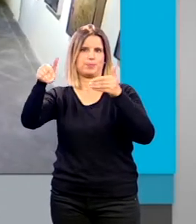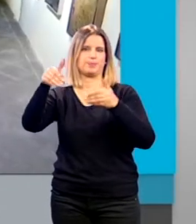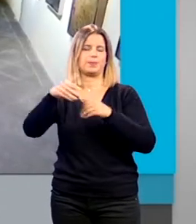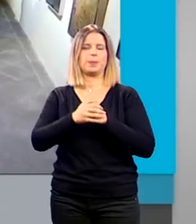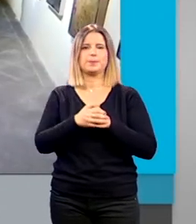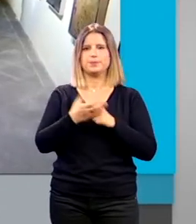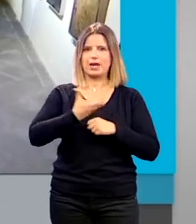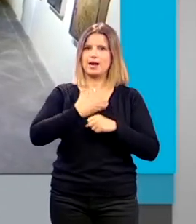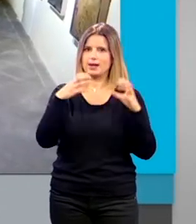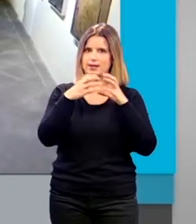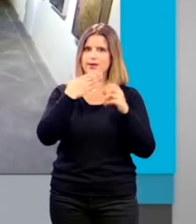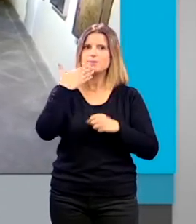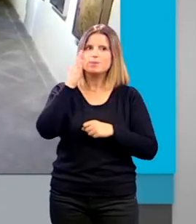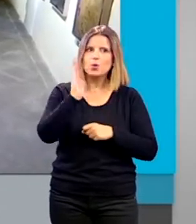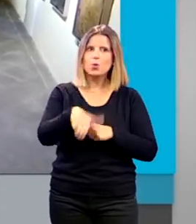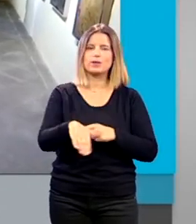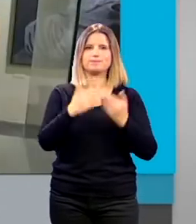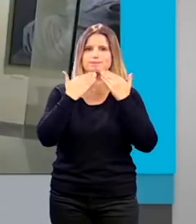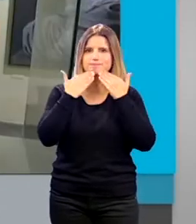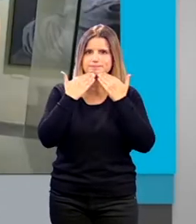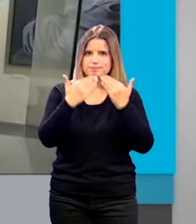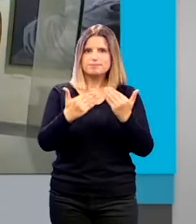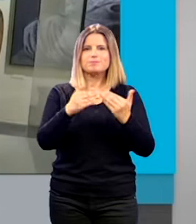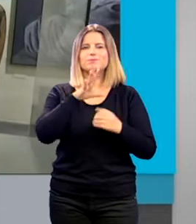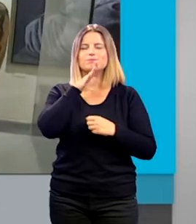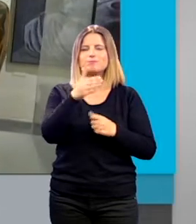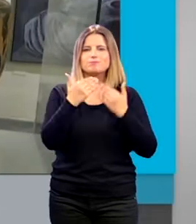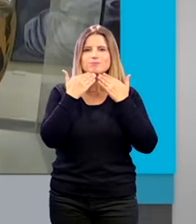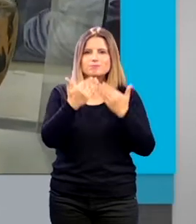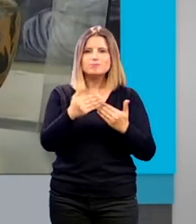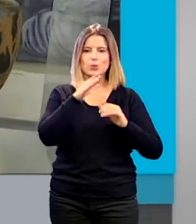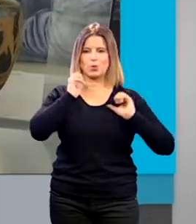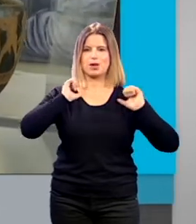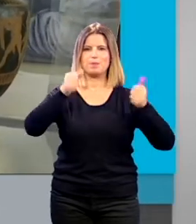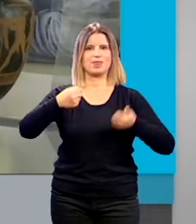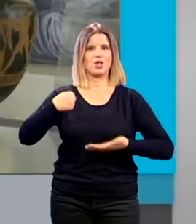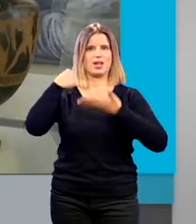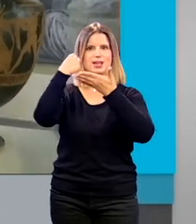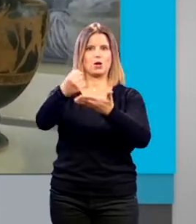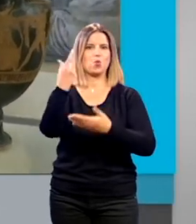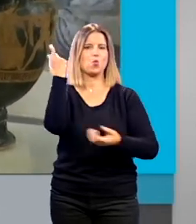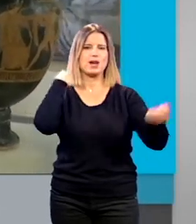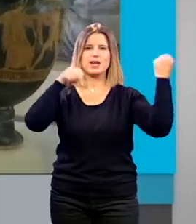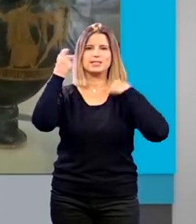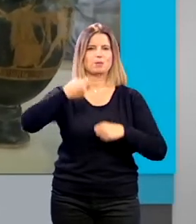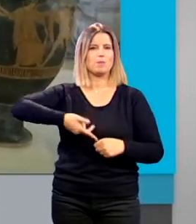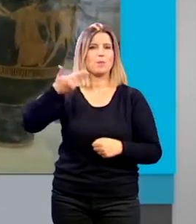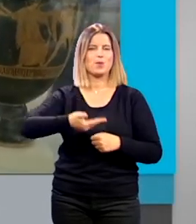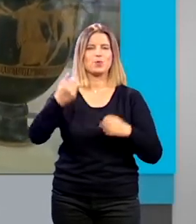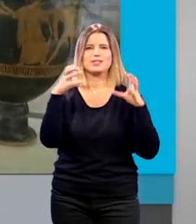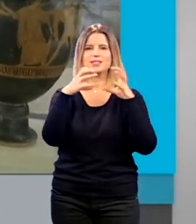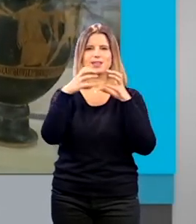El alcalde de Granada Francisco Cuenca agradeció en exceso la gratitud que con el inicio de este legado tiene uno de los artistas más relevantes granadinos